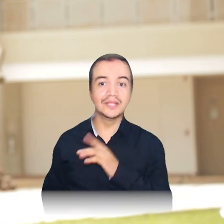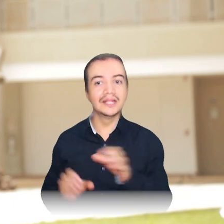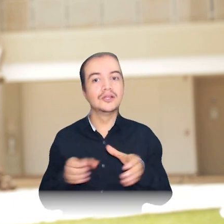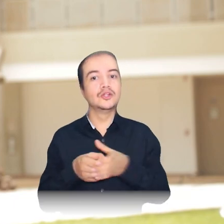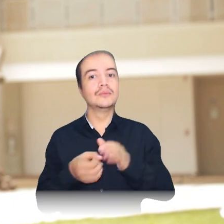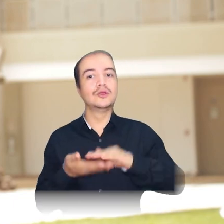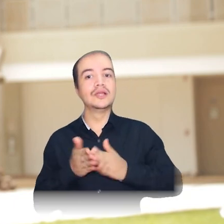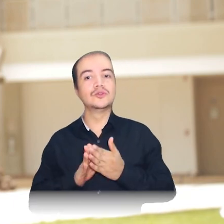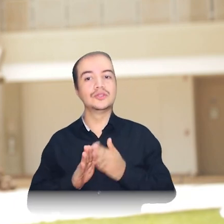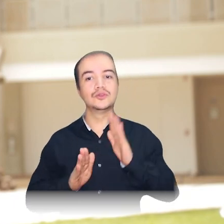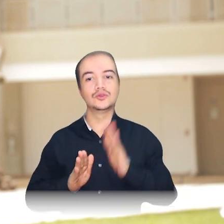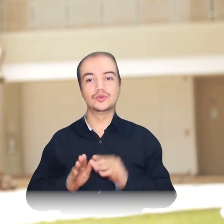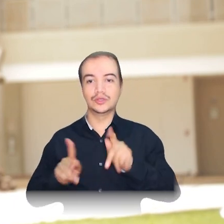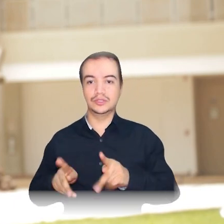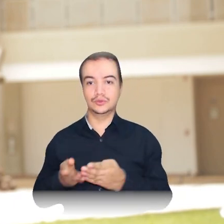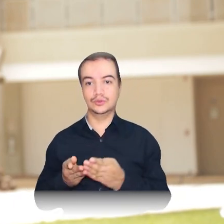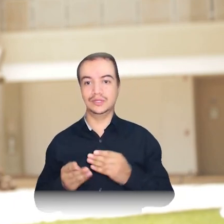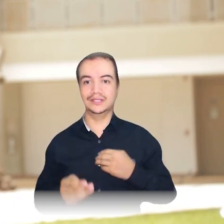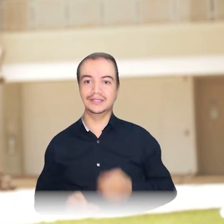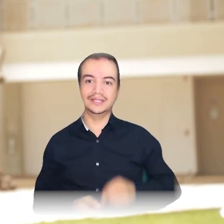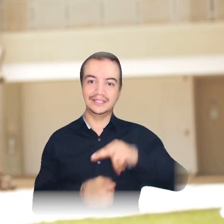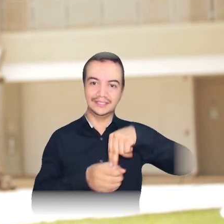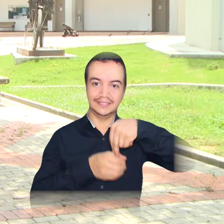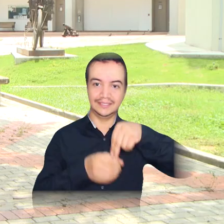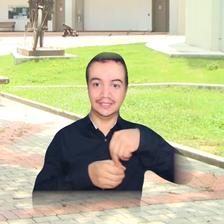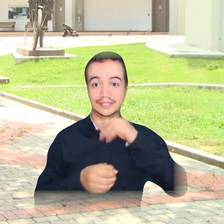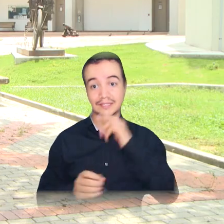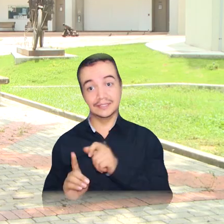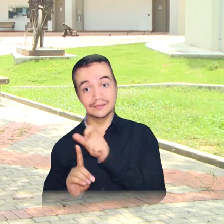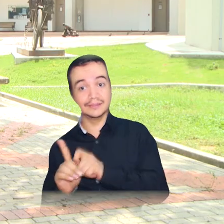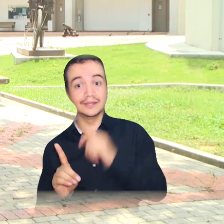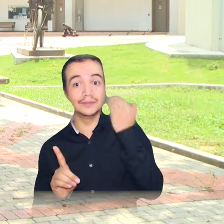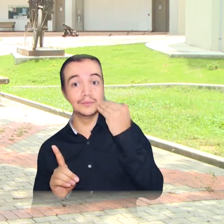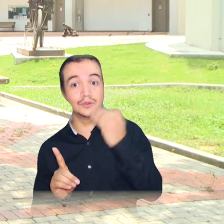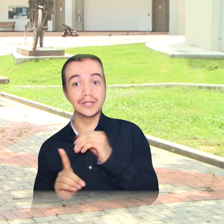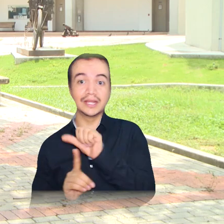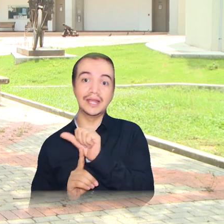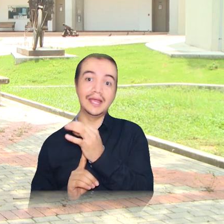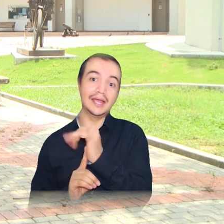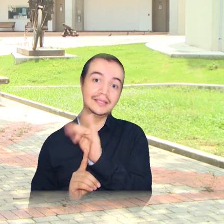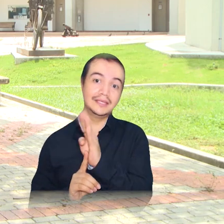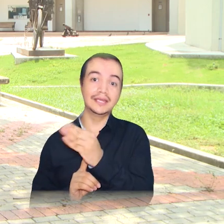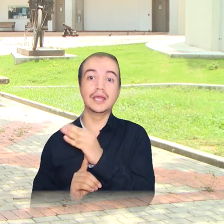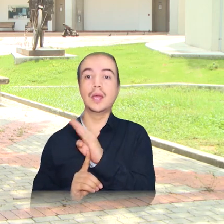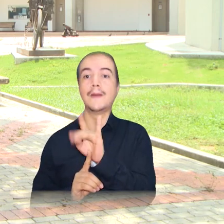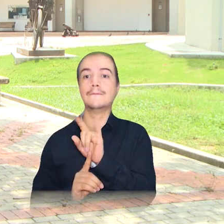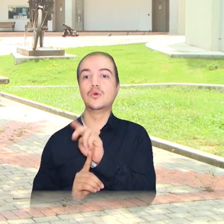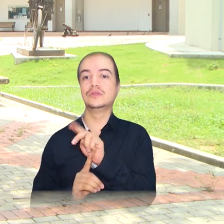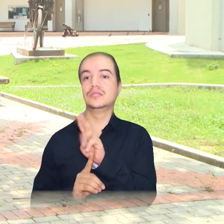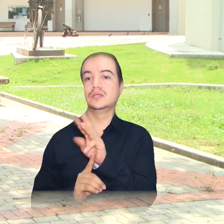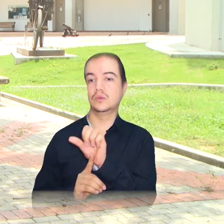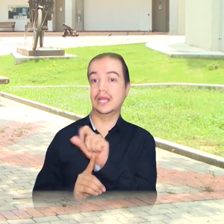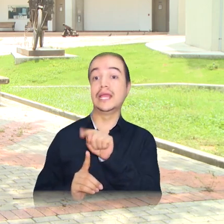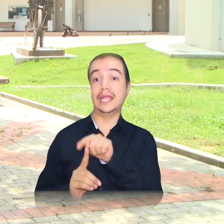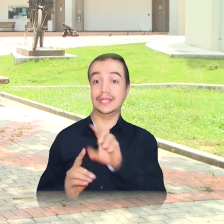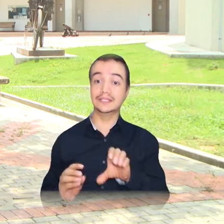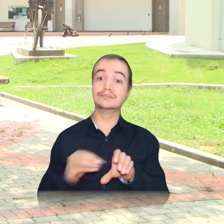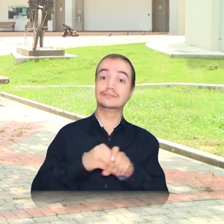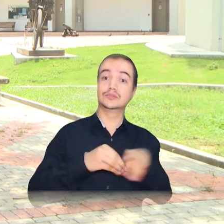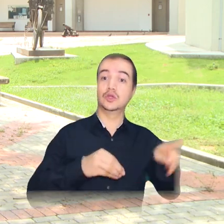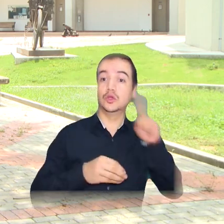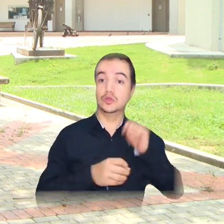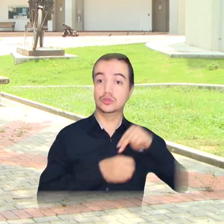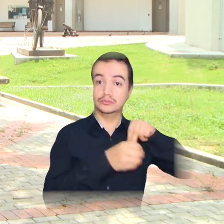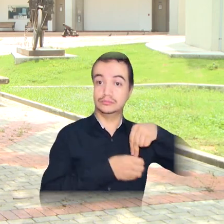Indígenas en cabeza de la estudiante del programa de economía Ati Undiwa Villafaña, perteneciente a la comunidad de Arhuaca, quien